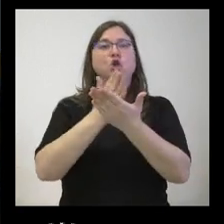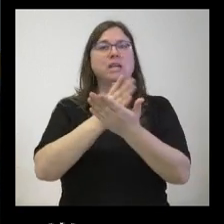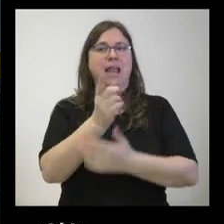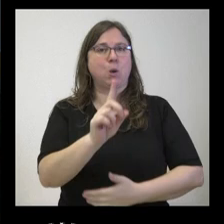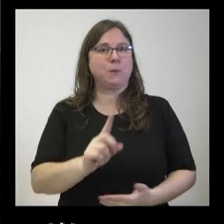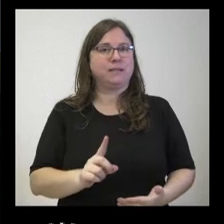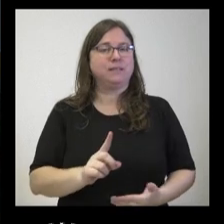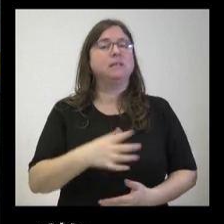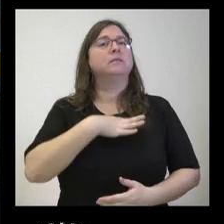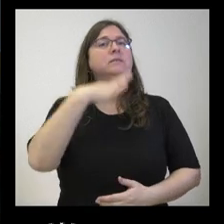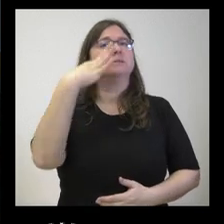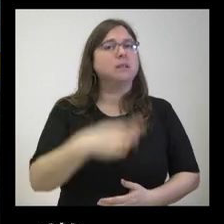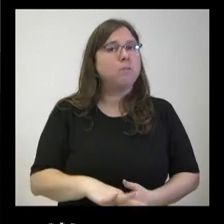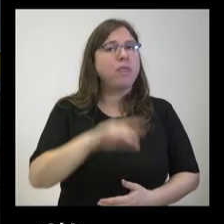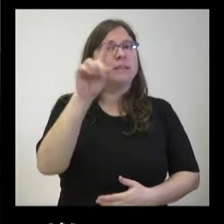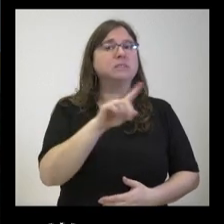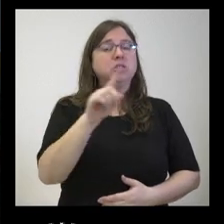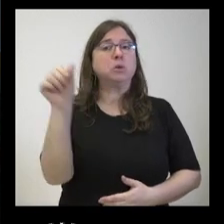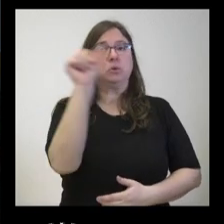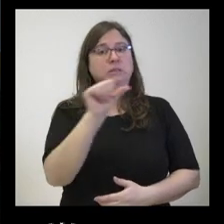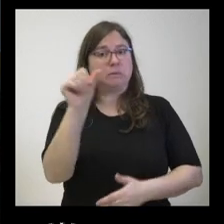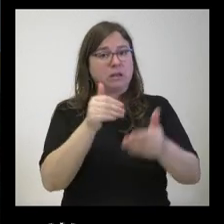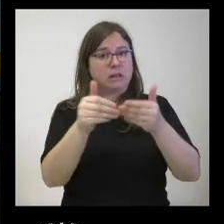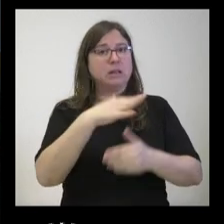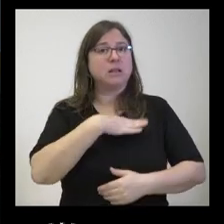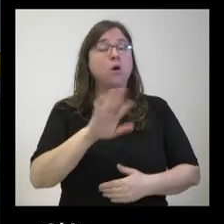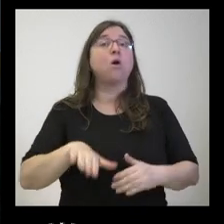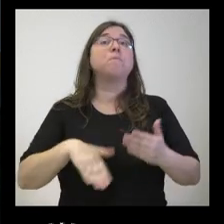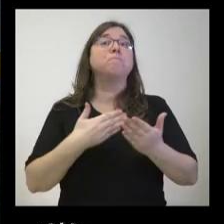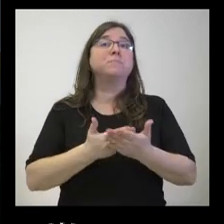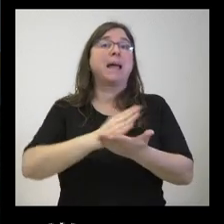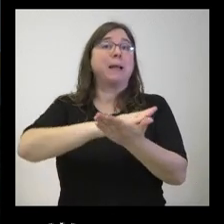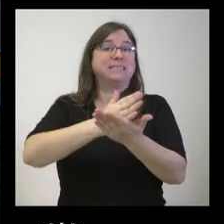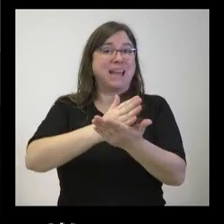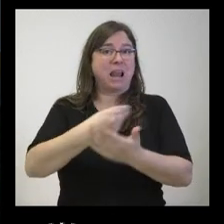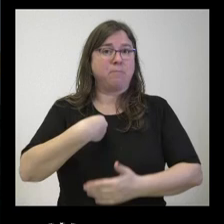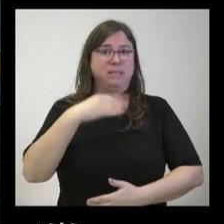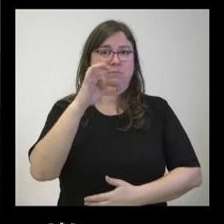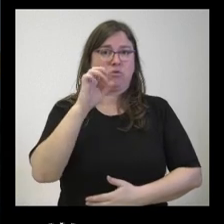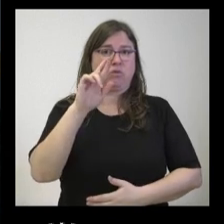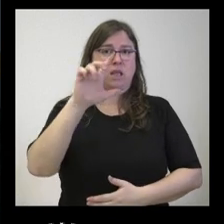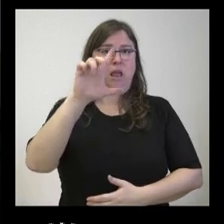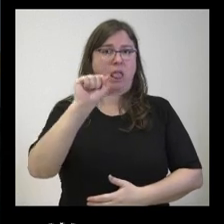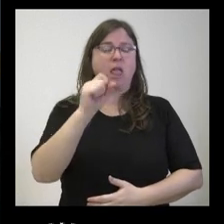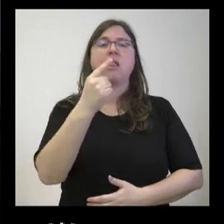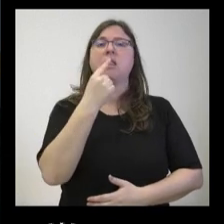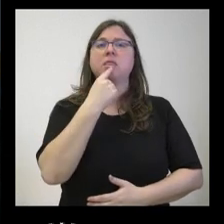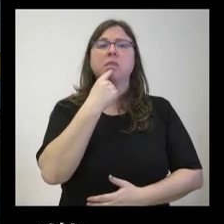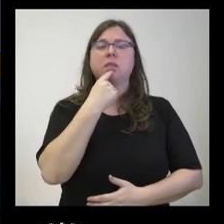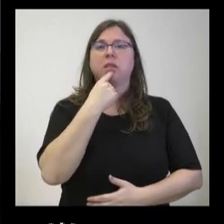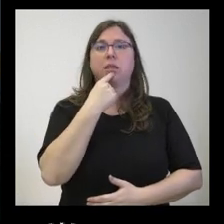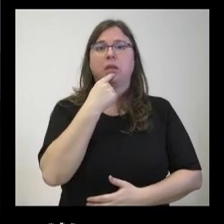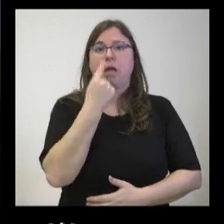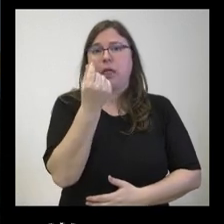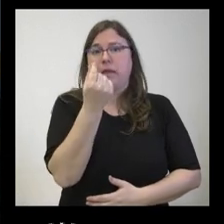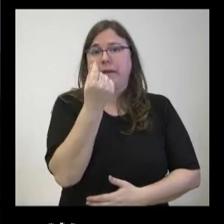¿Eso va a ser factible en las próximas semanas, dado que el propio SERLA advierte de que no les da ya más el dinero